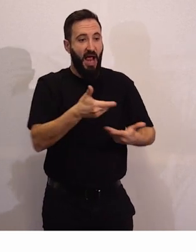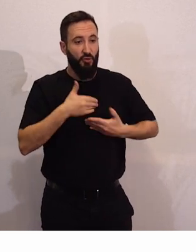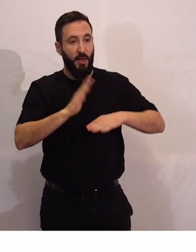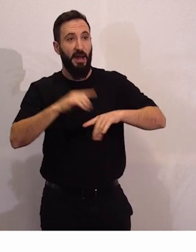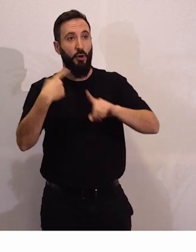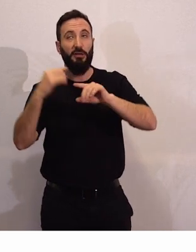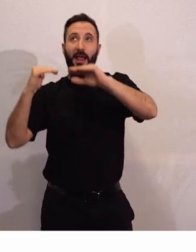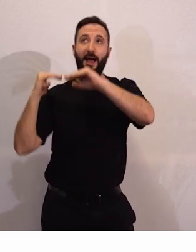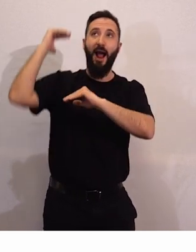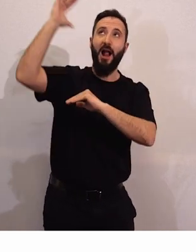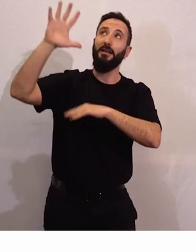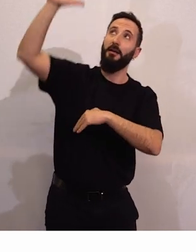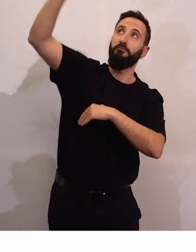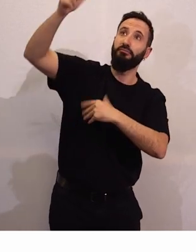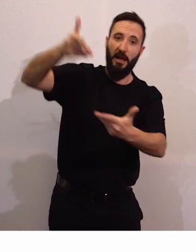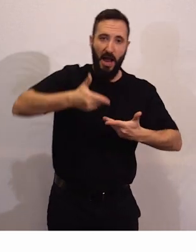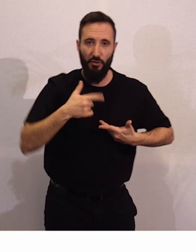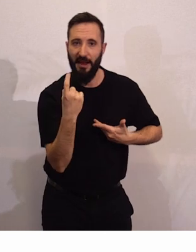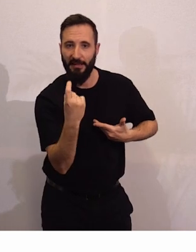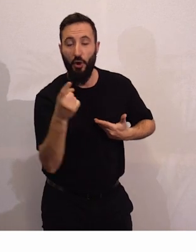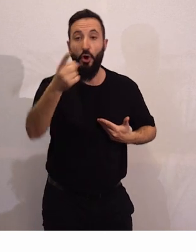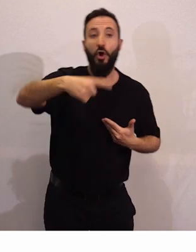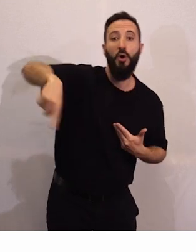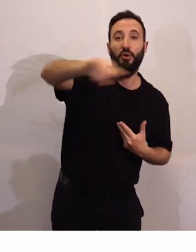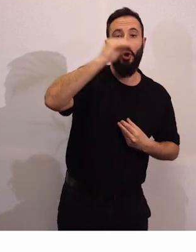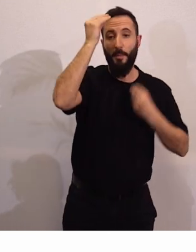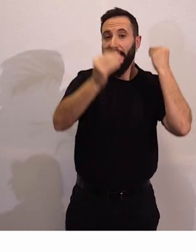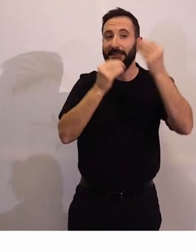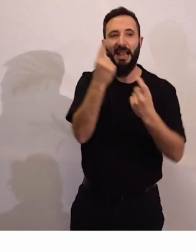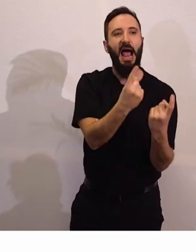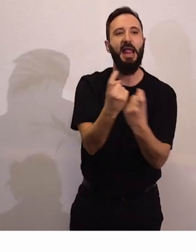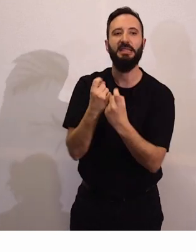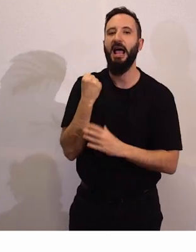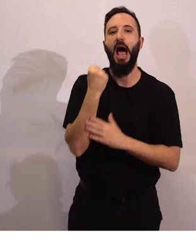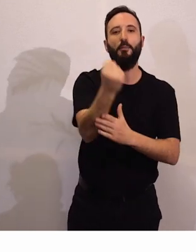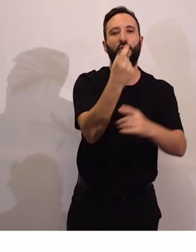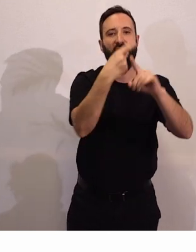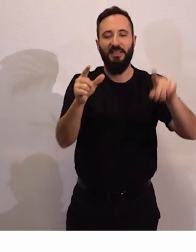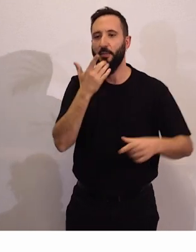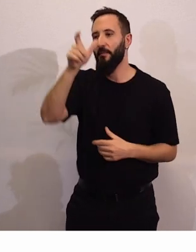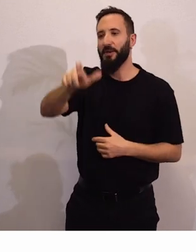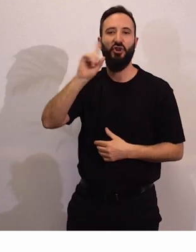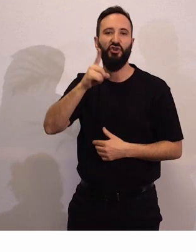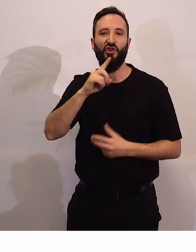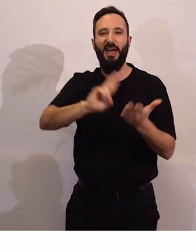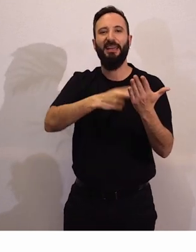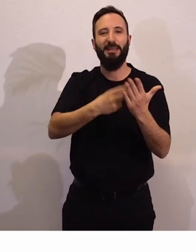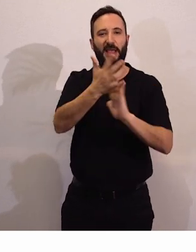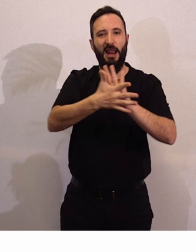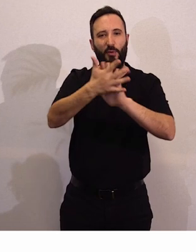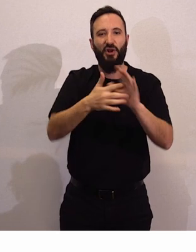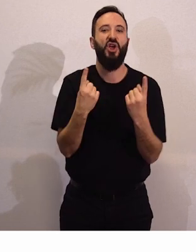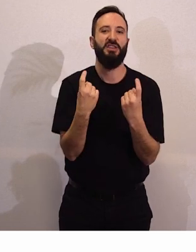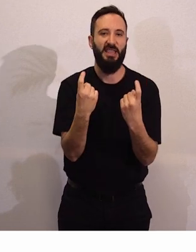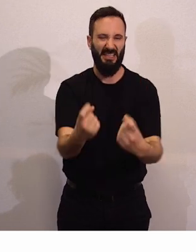que está alto, pues bueno, vosotros vais a necesitar otro tipo de apoyos. Una persona sorda va a necesitar intérpretes de